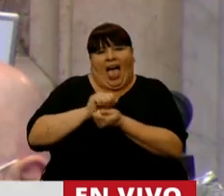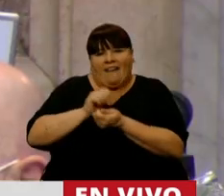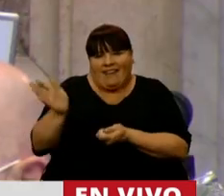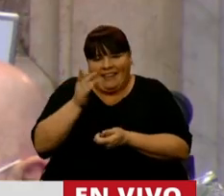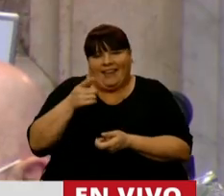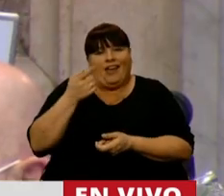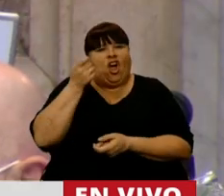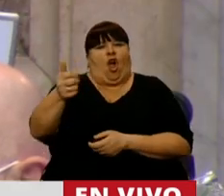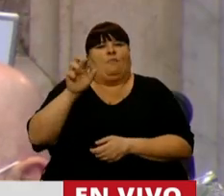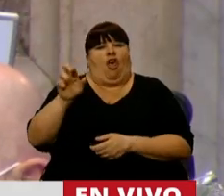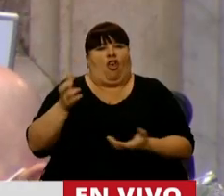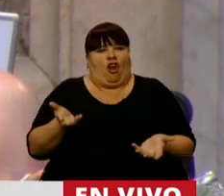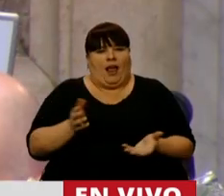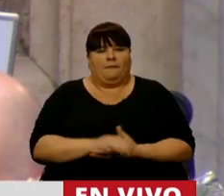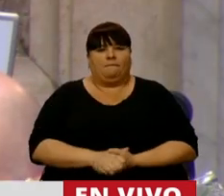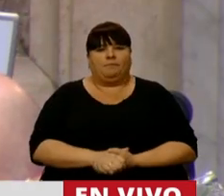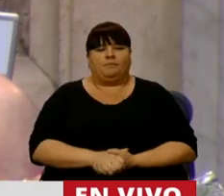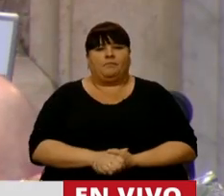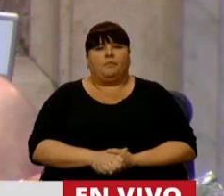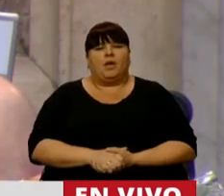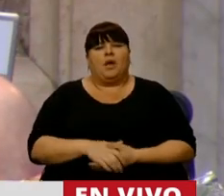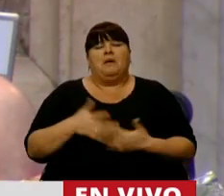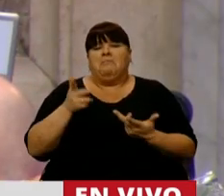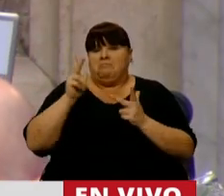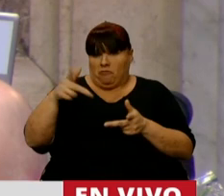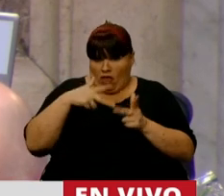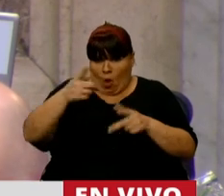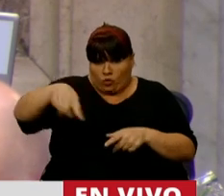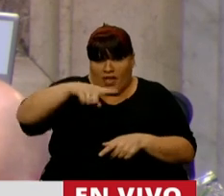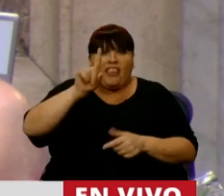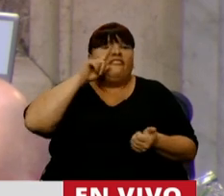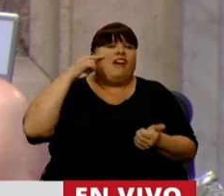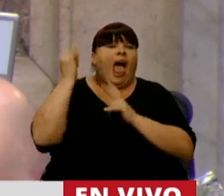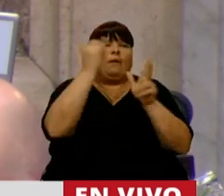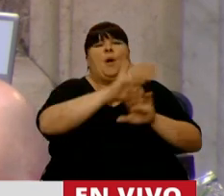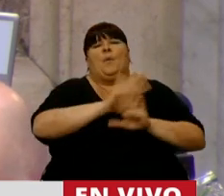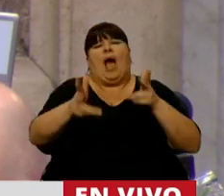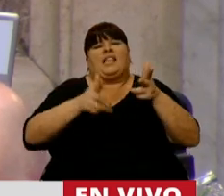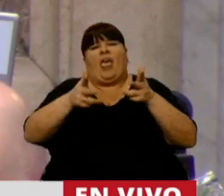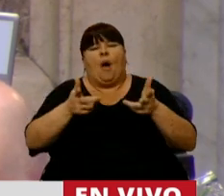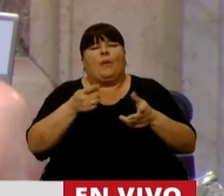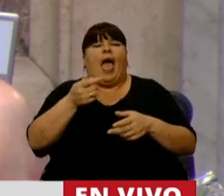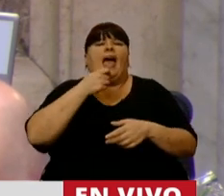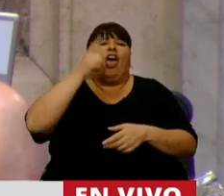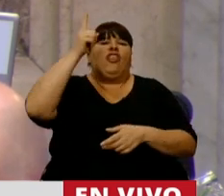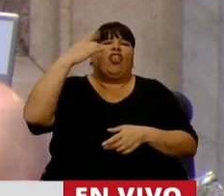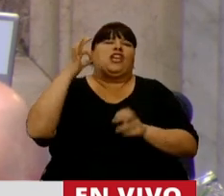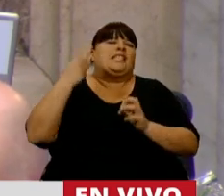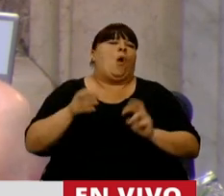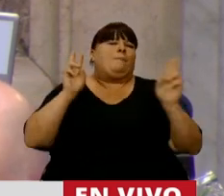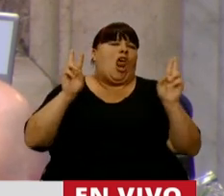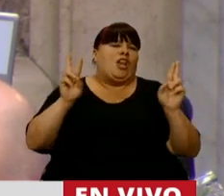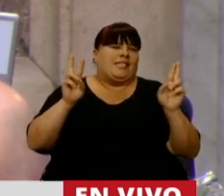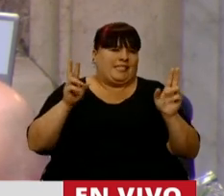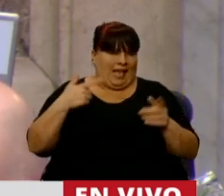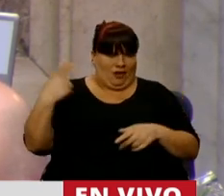sale a comprar dólares. Podríamos decirle, digo ustedes, a Alberto Fernández que no diga más que Dios debe ser peronista,